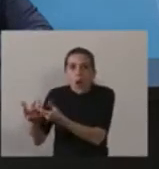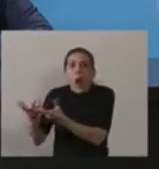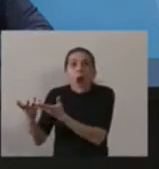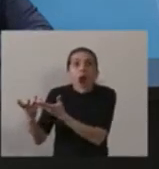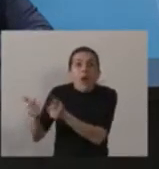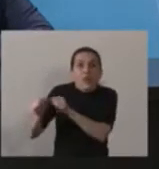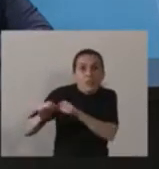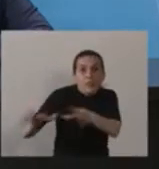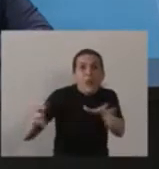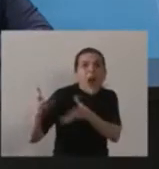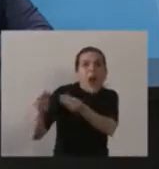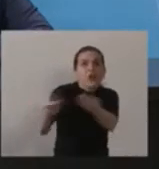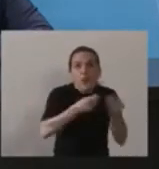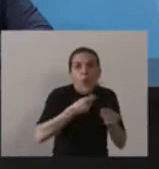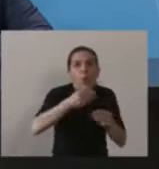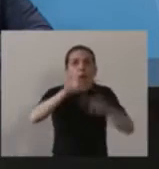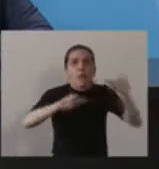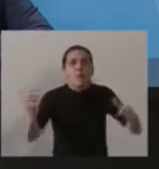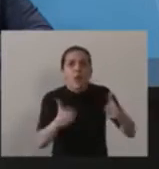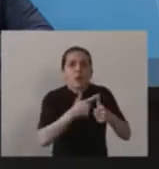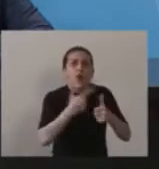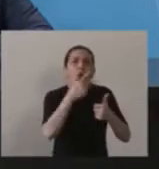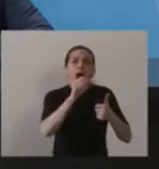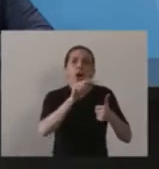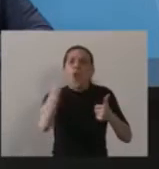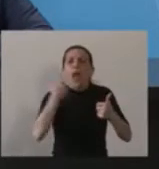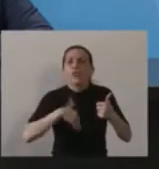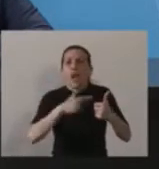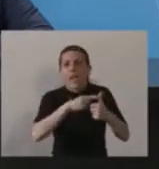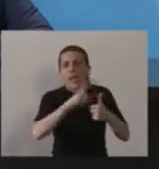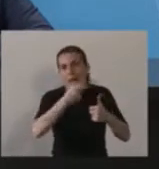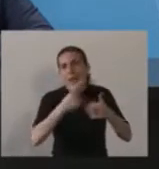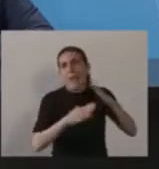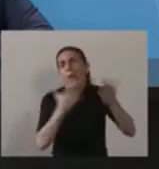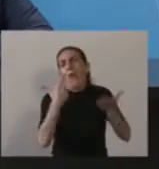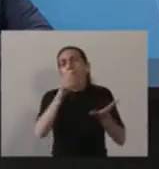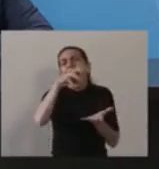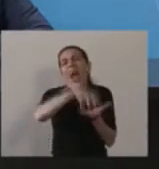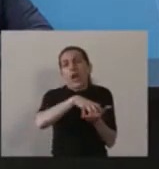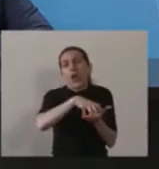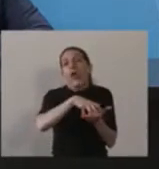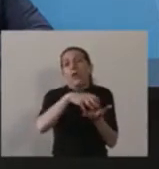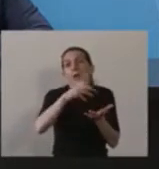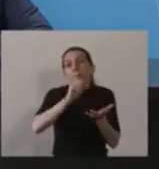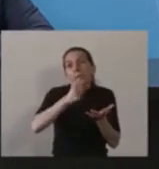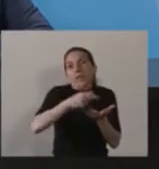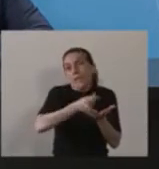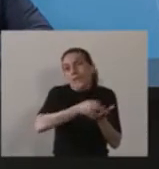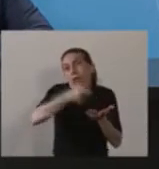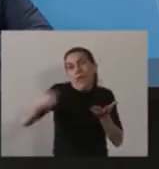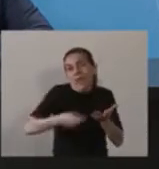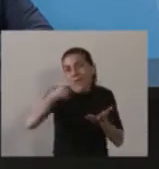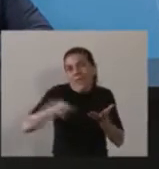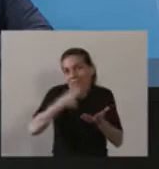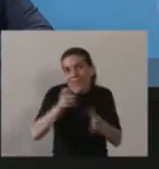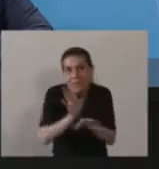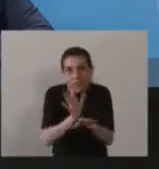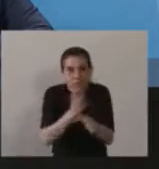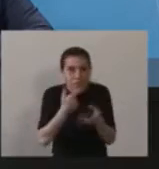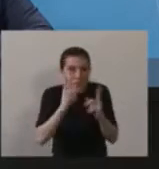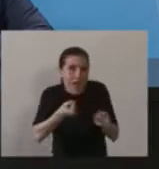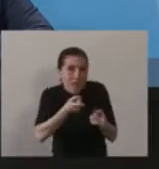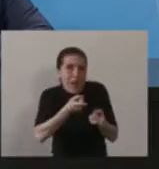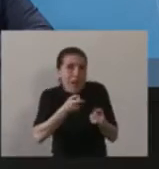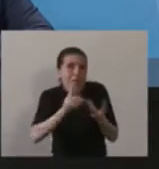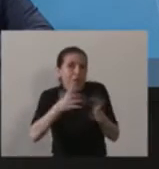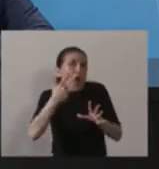de los acreedores, donde está el Banco de la Nación Argentina, que es el principal banco acreedor. Así que, redondando un poco la